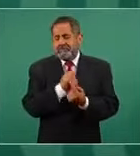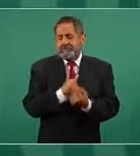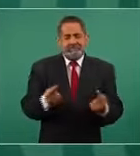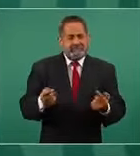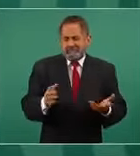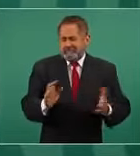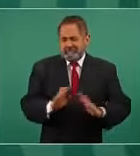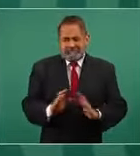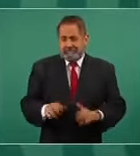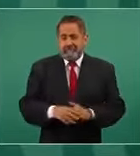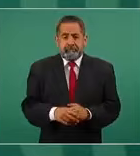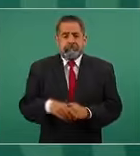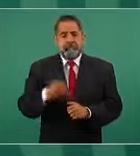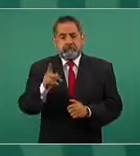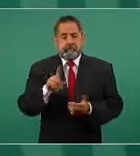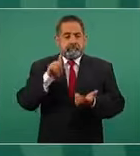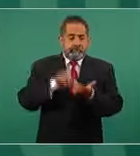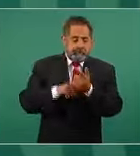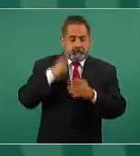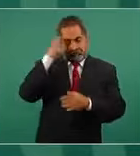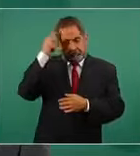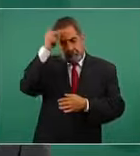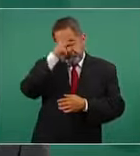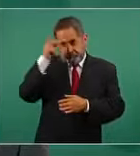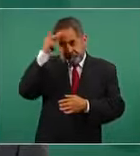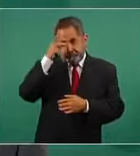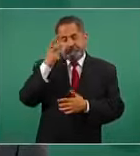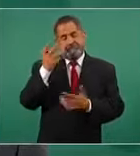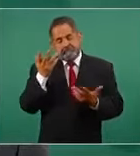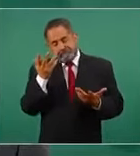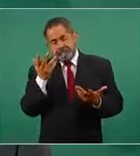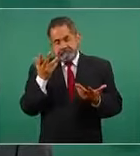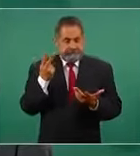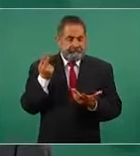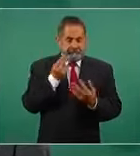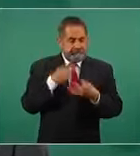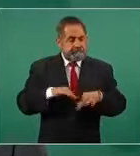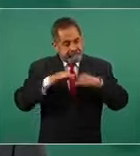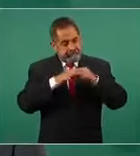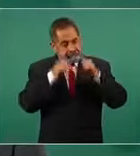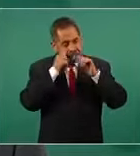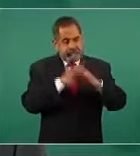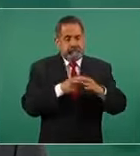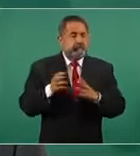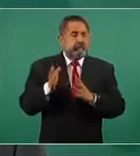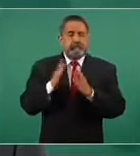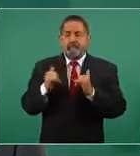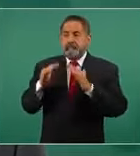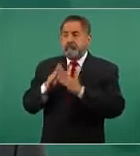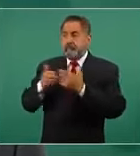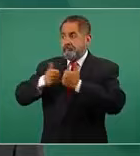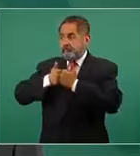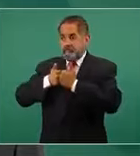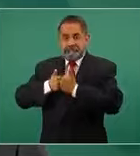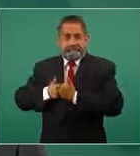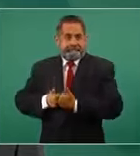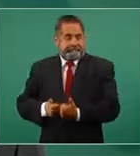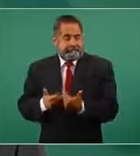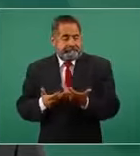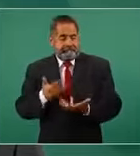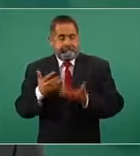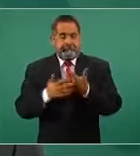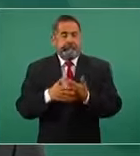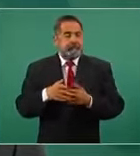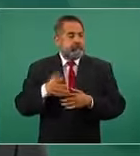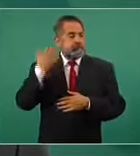alteraciones psicosociales sí son importantes, debido al confinamiento, debido a la perturbación de la